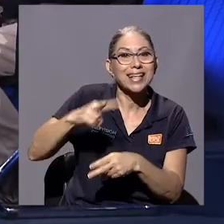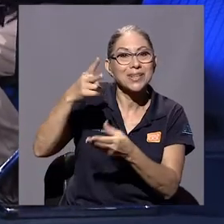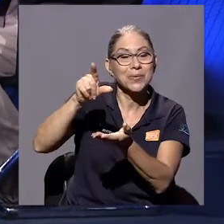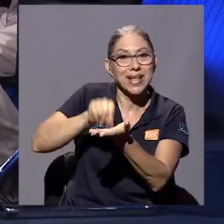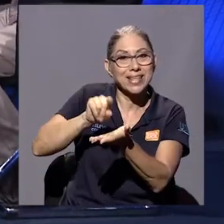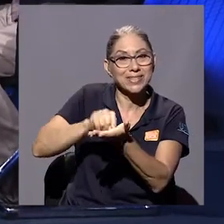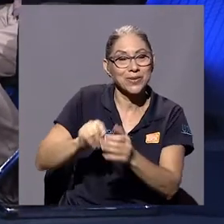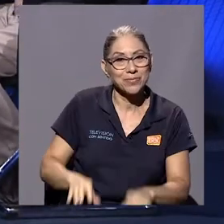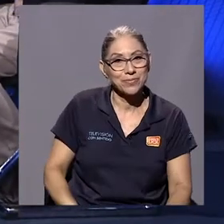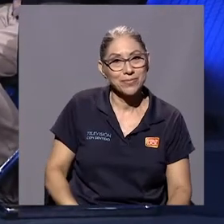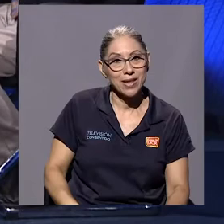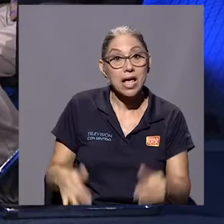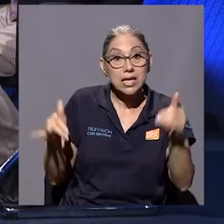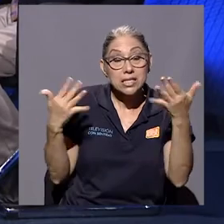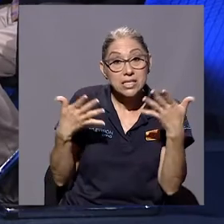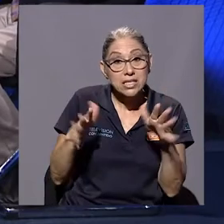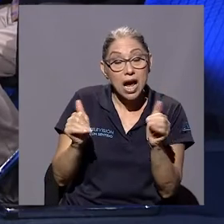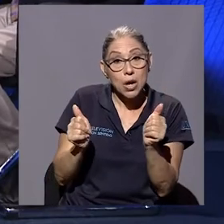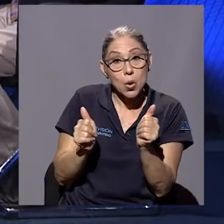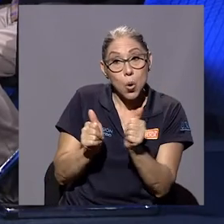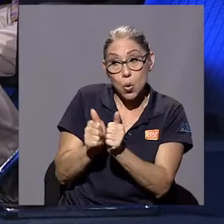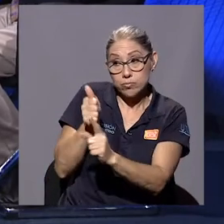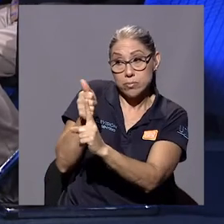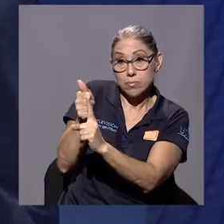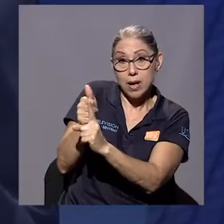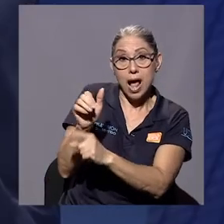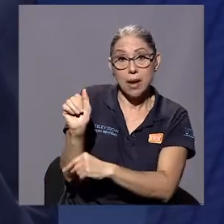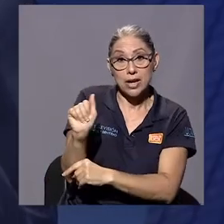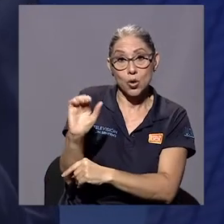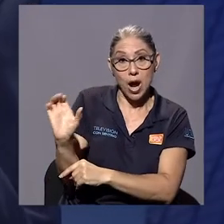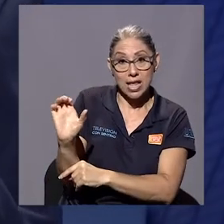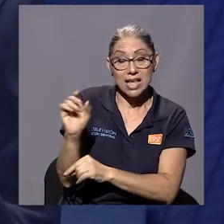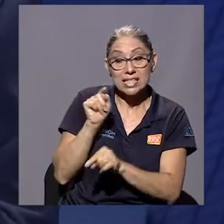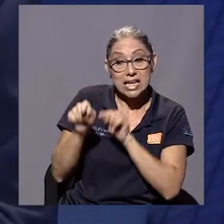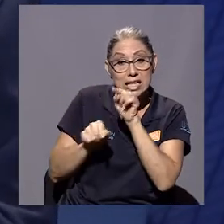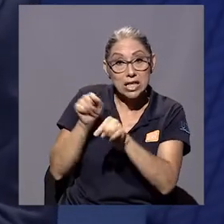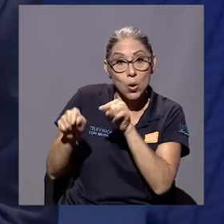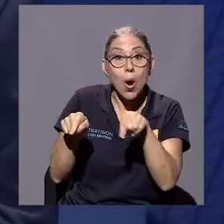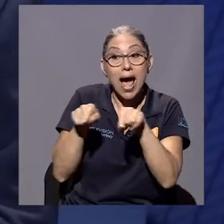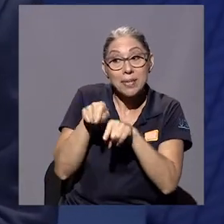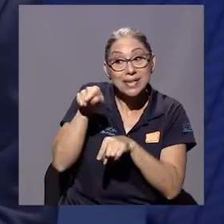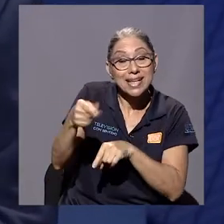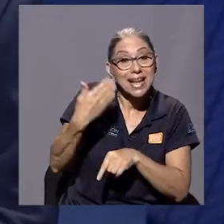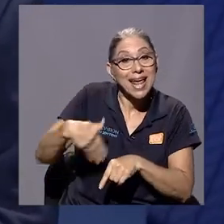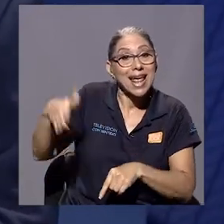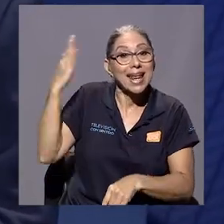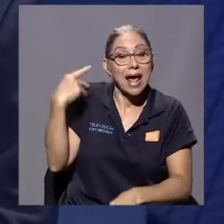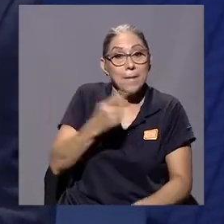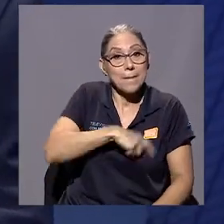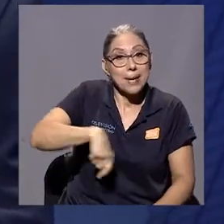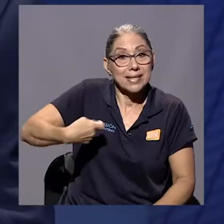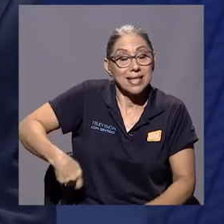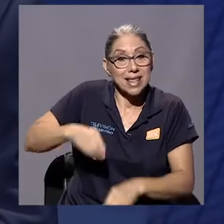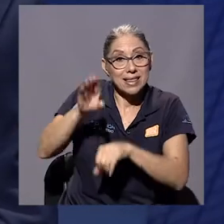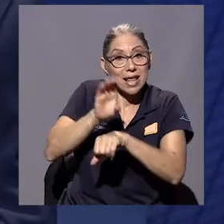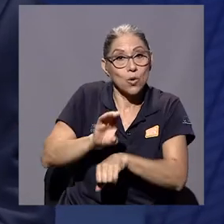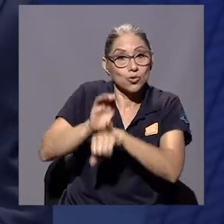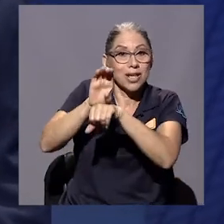edición. Entonces ya con esa crítica, don Alberto, y además don Alberto era presidente del consejo, ya